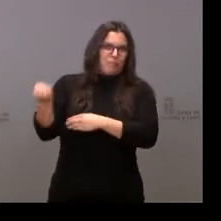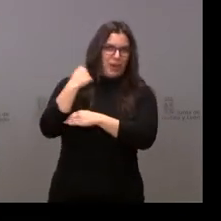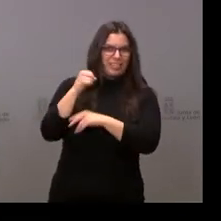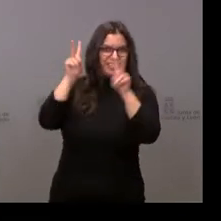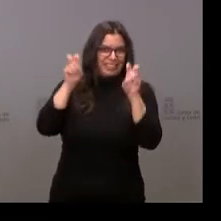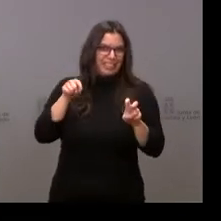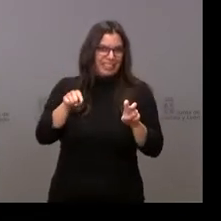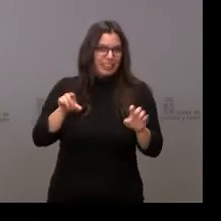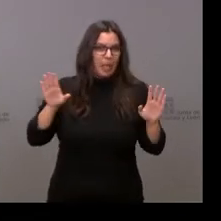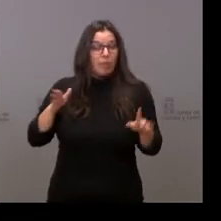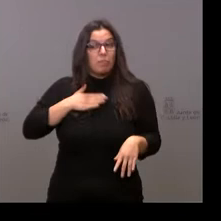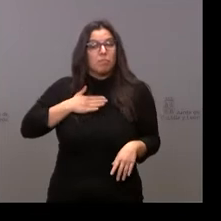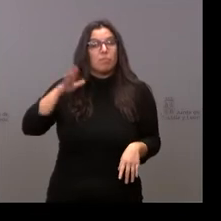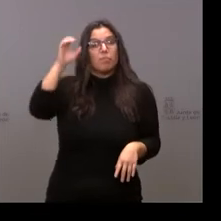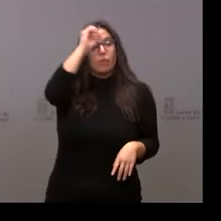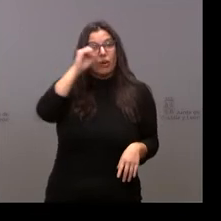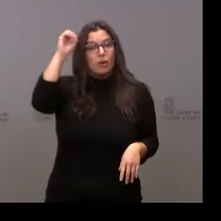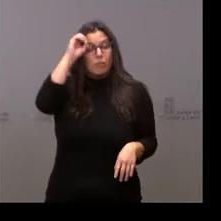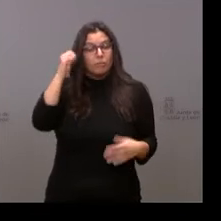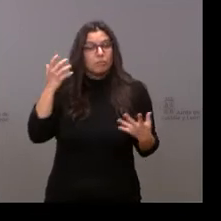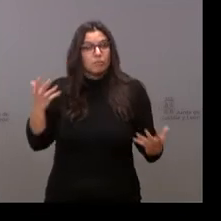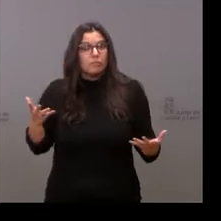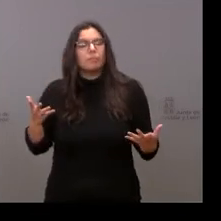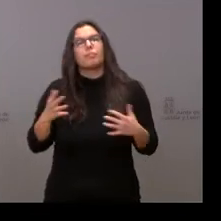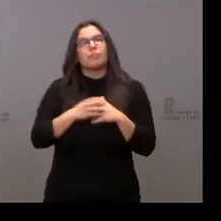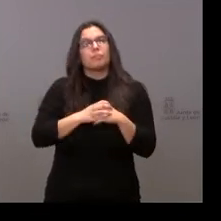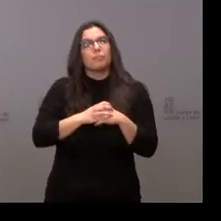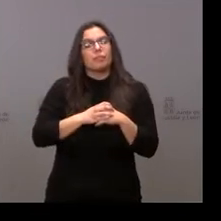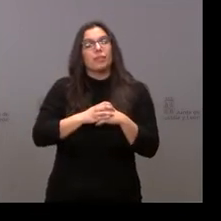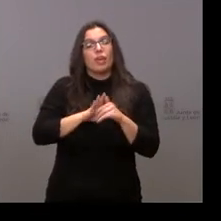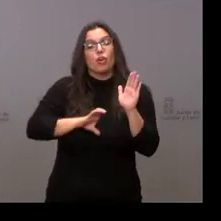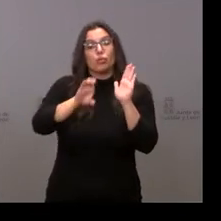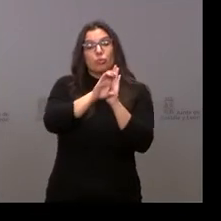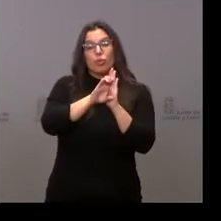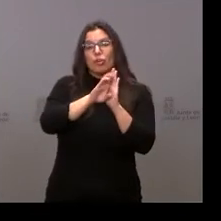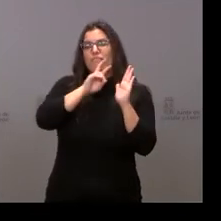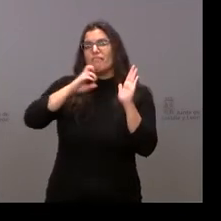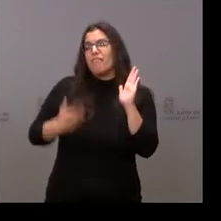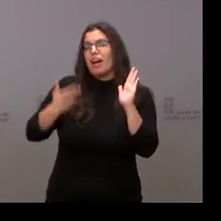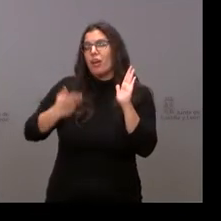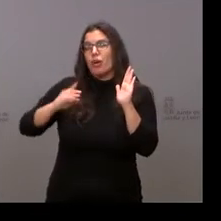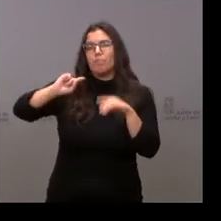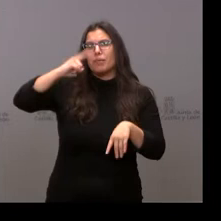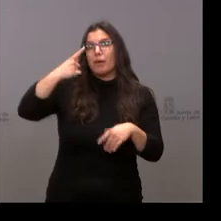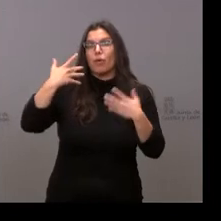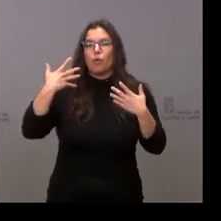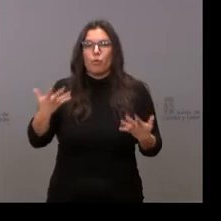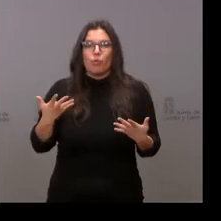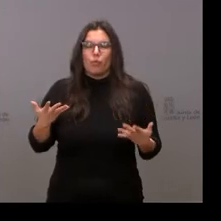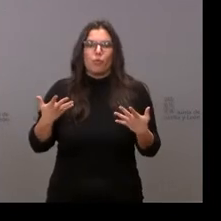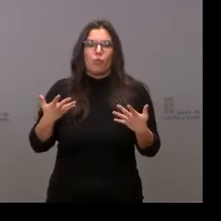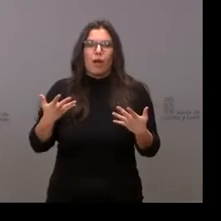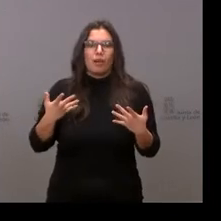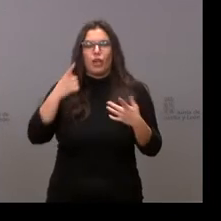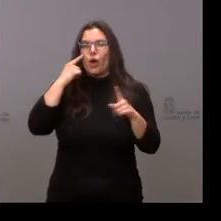esta materia, pero los grandes valores de la Constitución, en primer lugar, fue su espíritu de